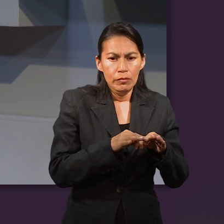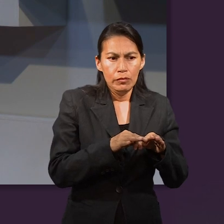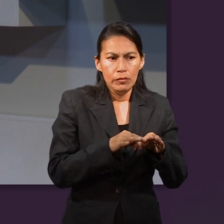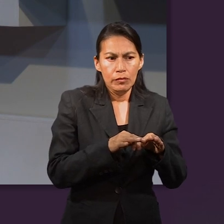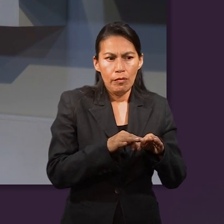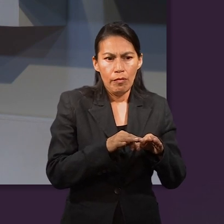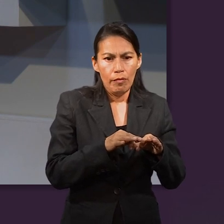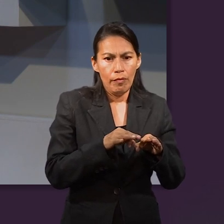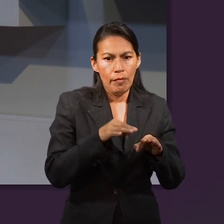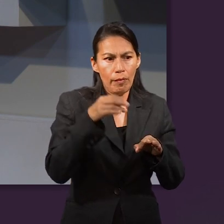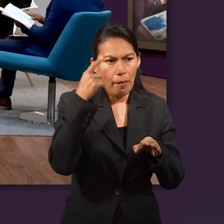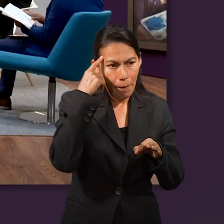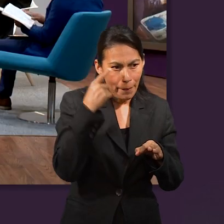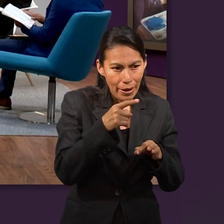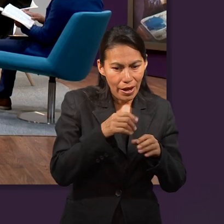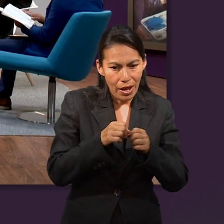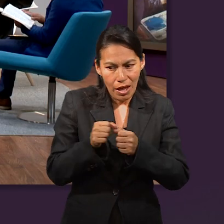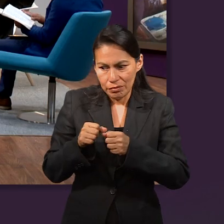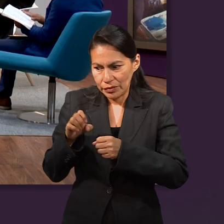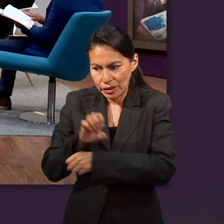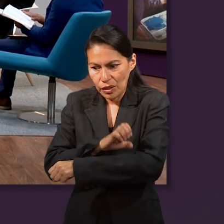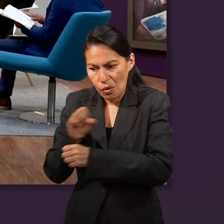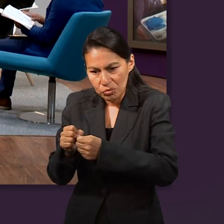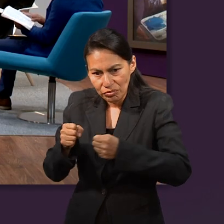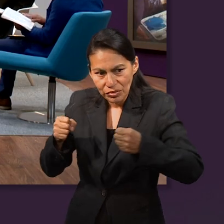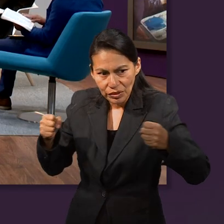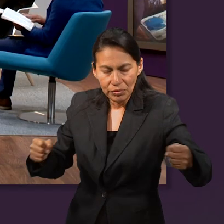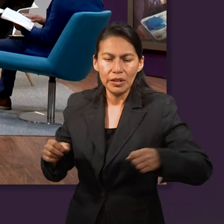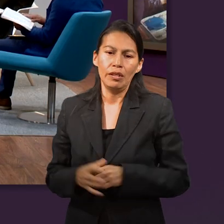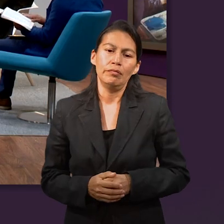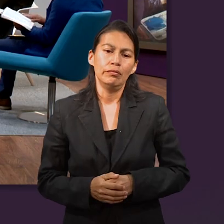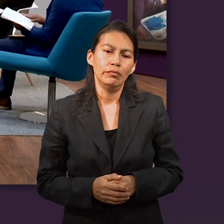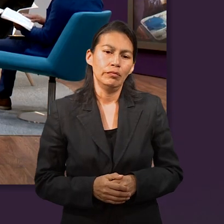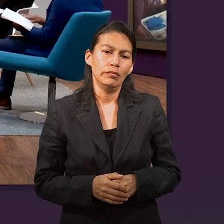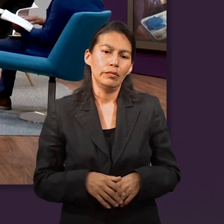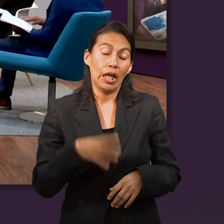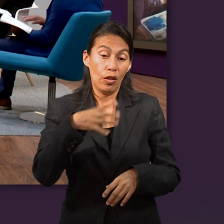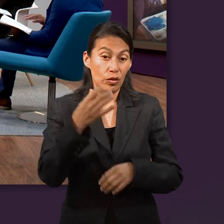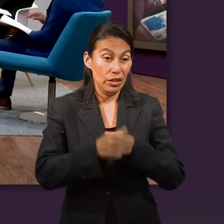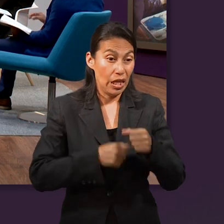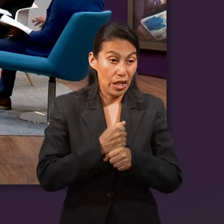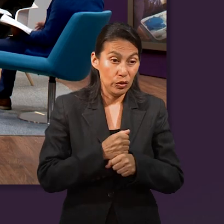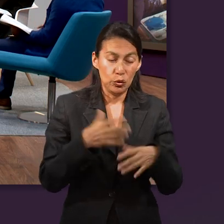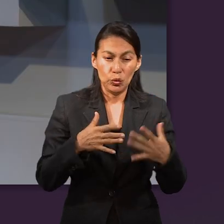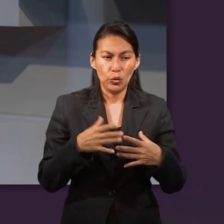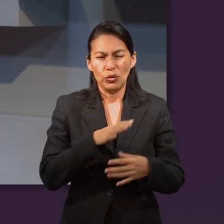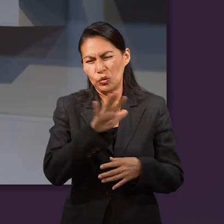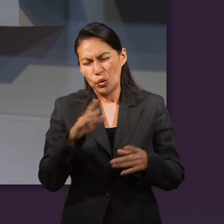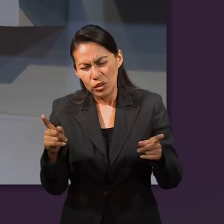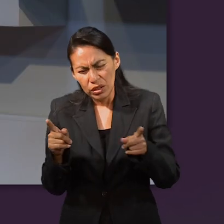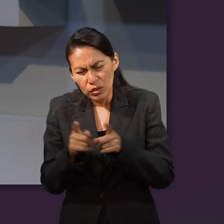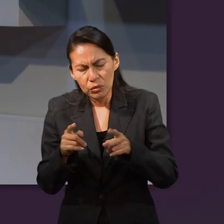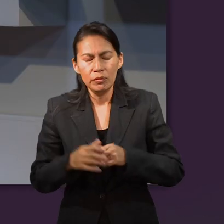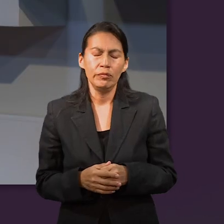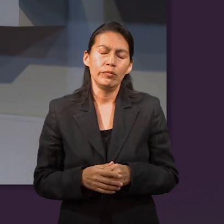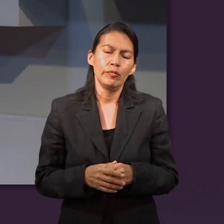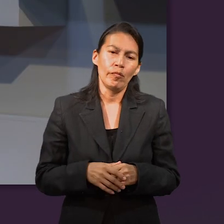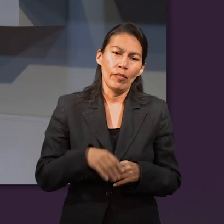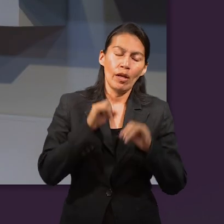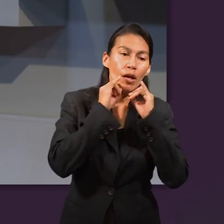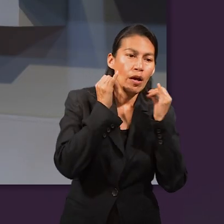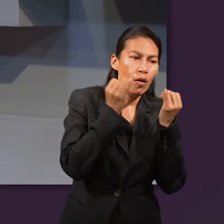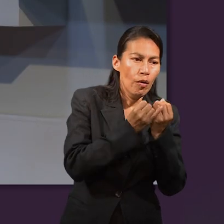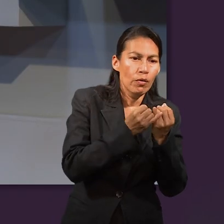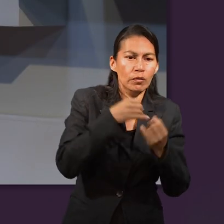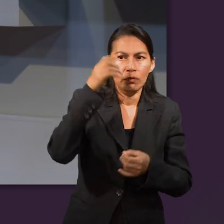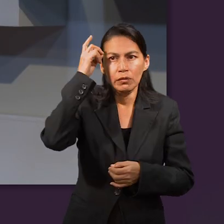poder estar lejos de su hermano, ¿no? 14 años. Tenemos que hacer un resumen de esto. Entonces Dios ya se le reveló